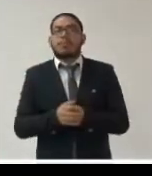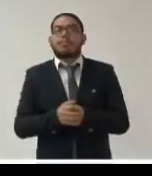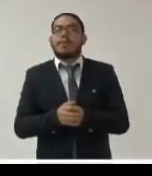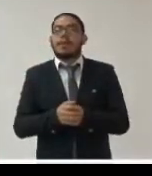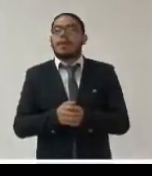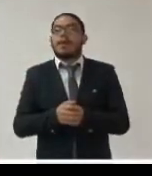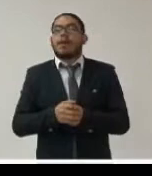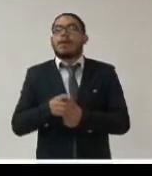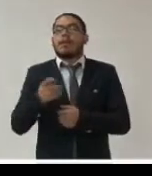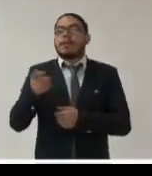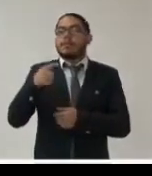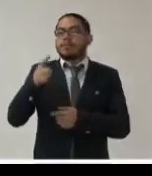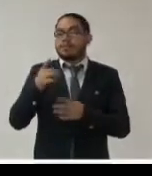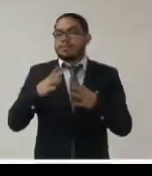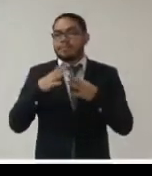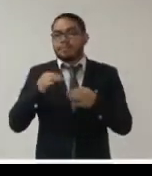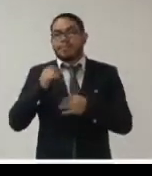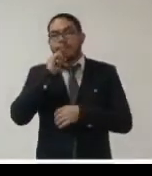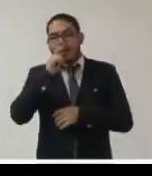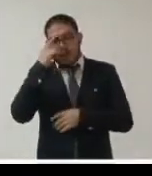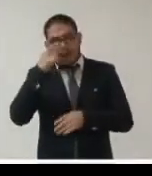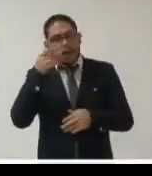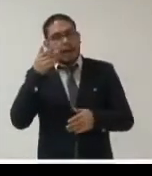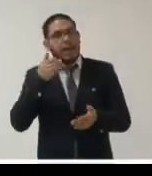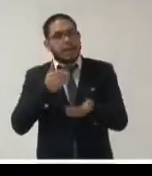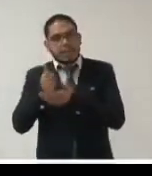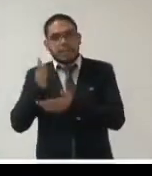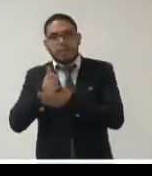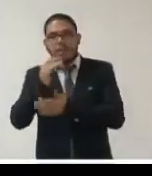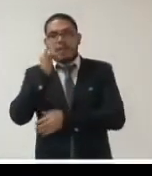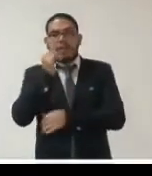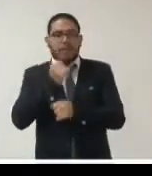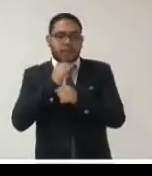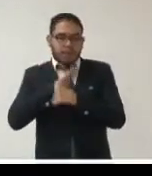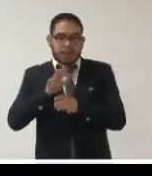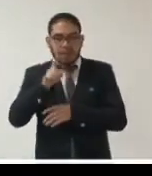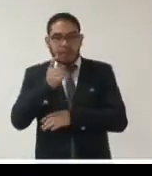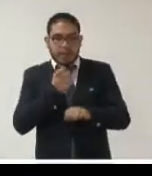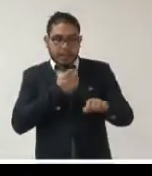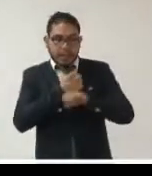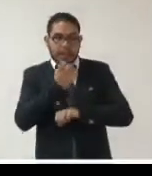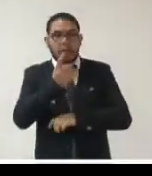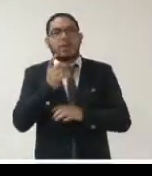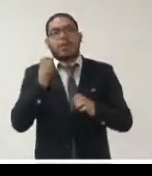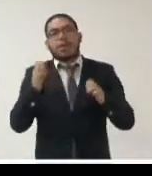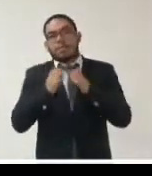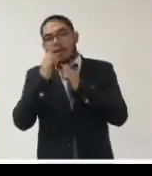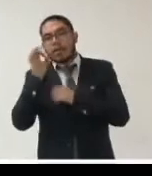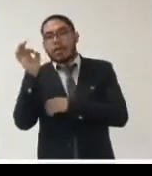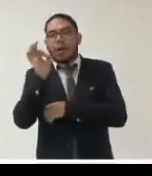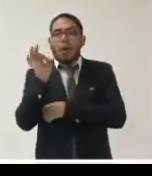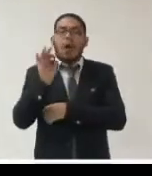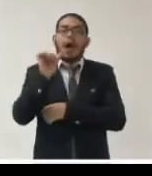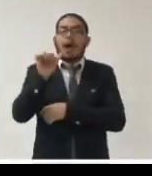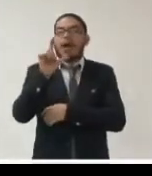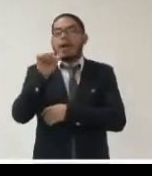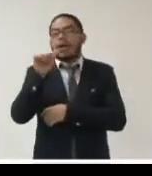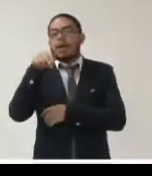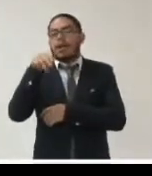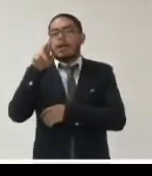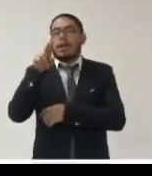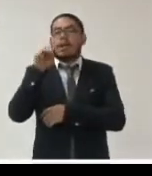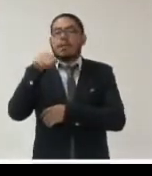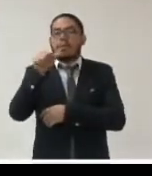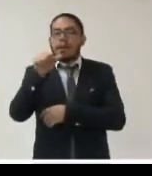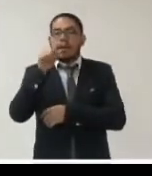derecho fundamental de acceso a la información durante estos estados de emergencia o alarmas decretados